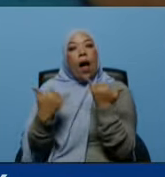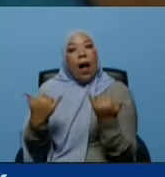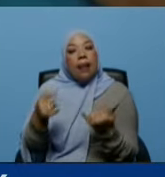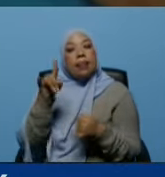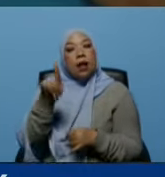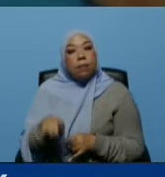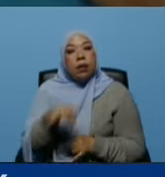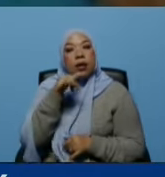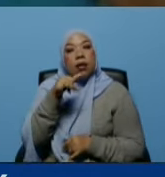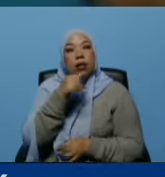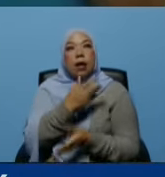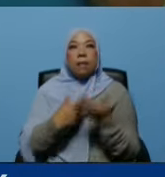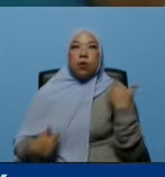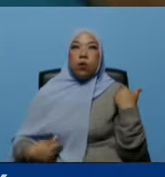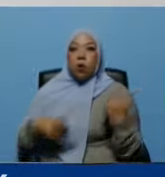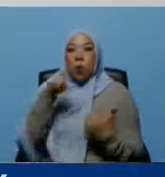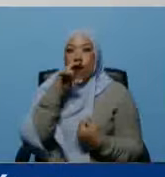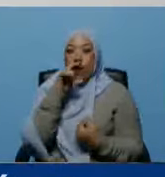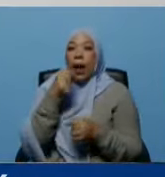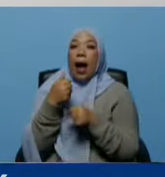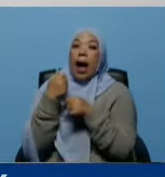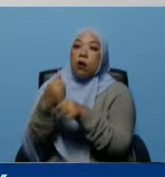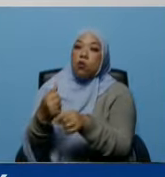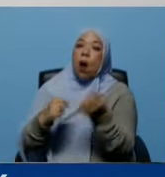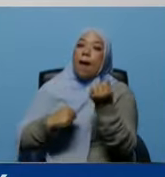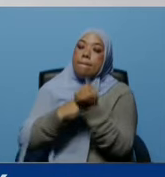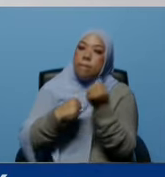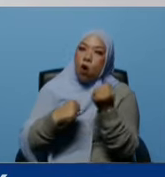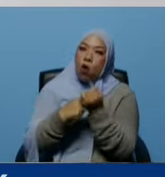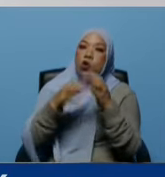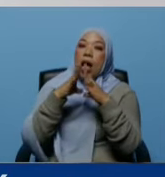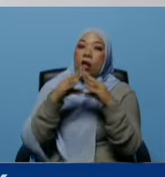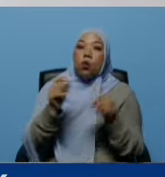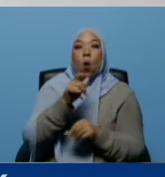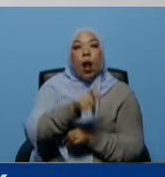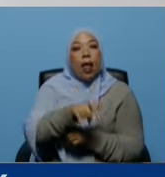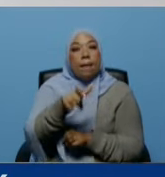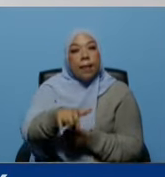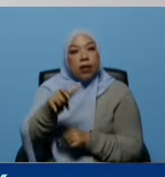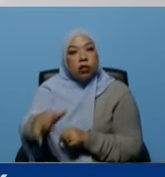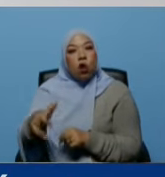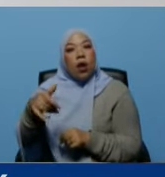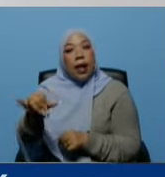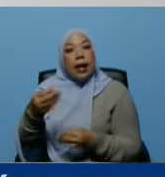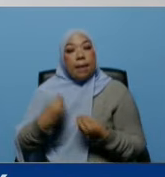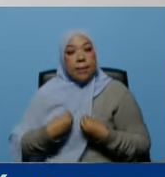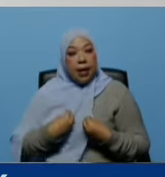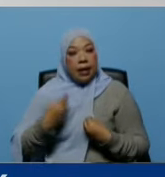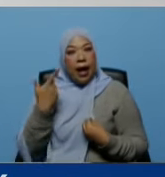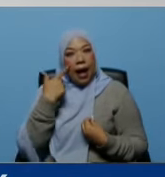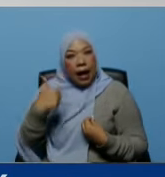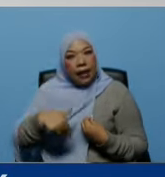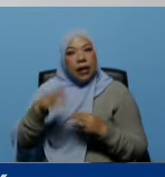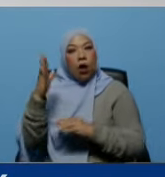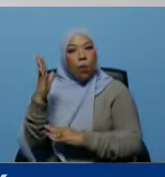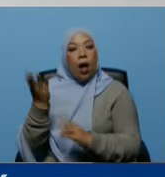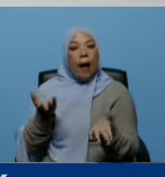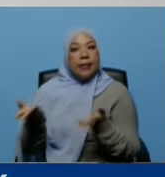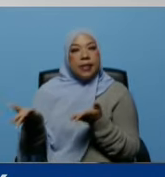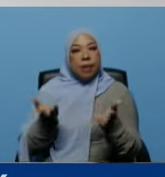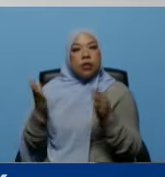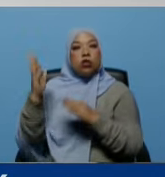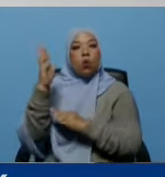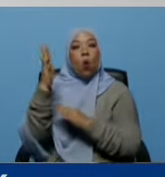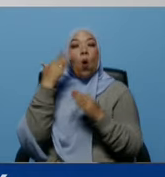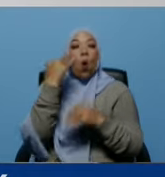también como presidente que nos da dando este apoyo a todo nuestro servicio acá del hospital servicio de concentrado hospital